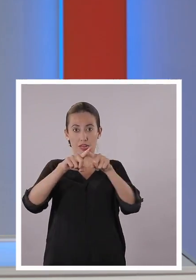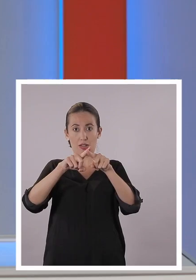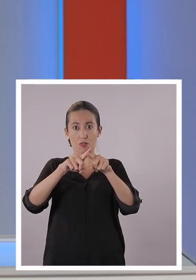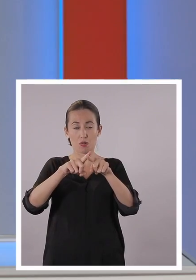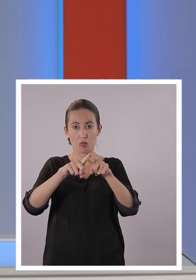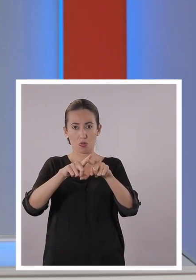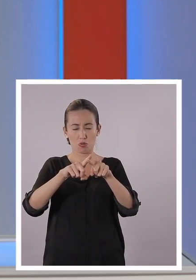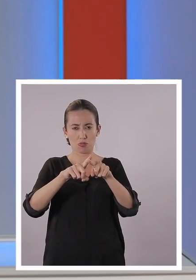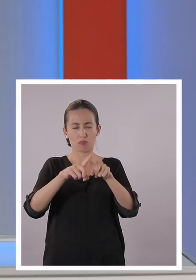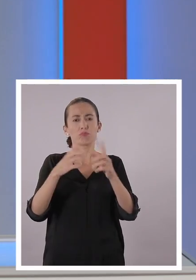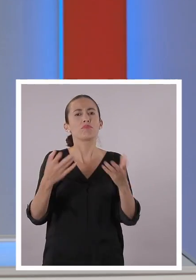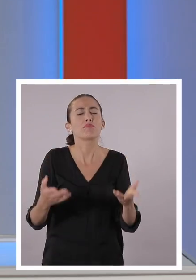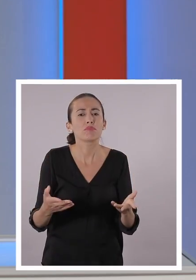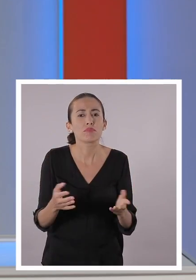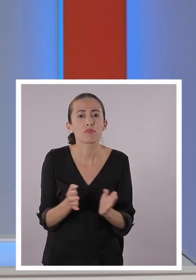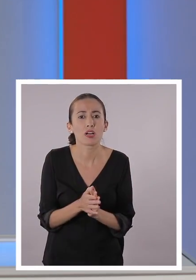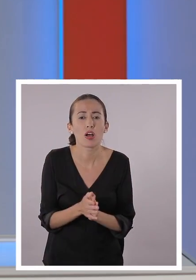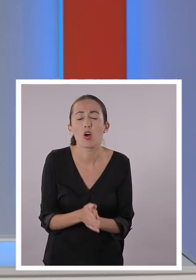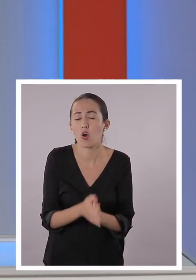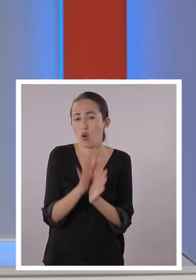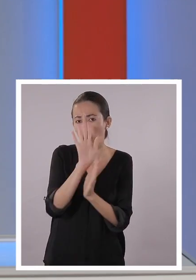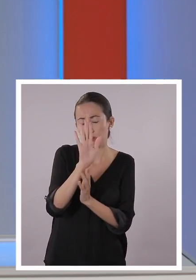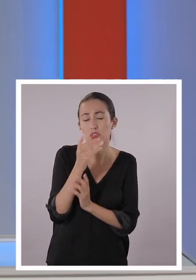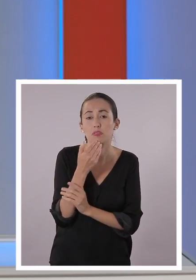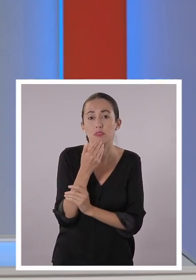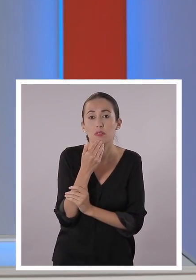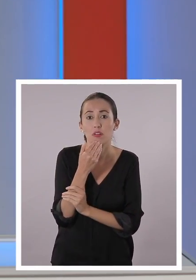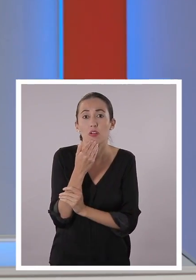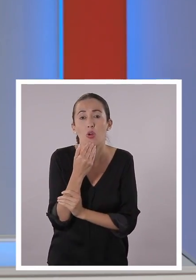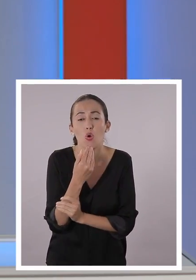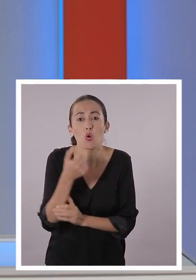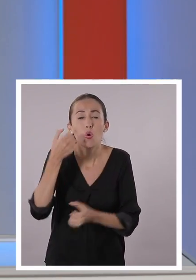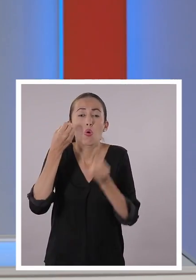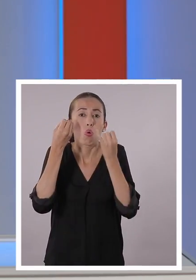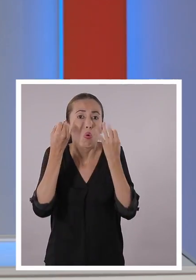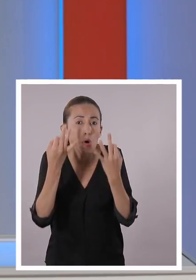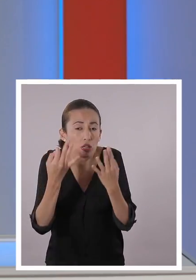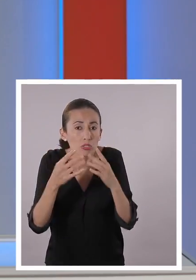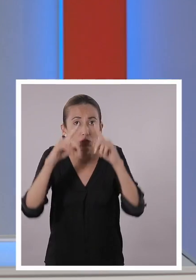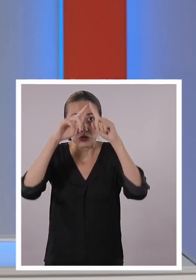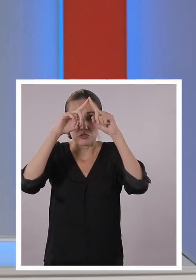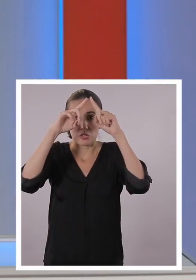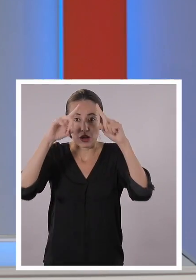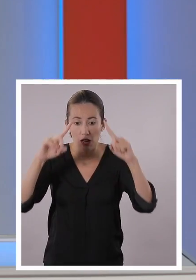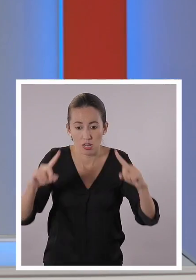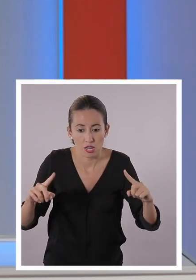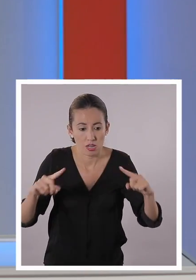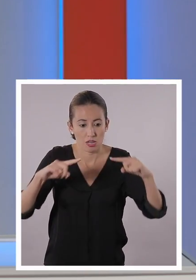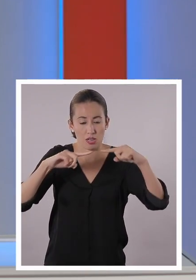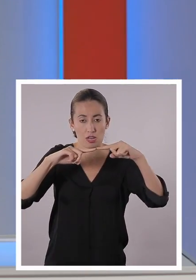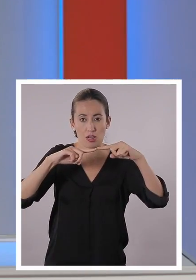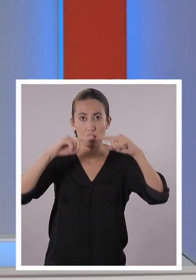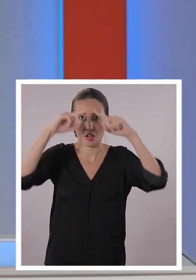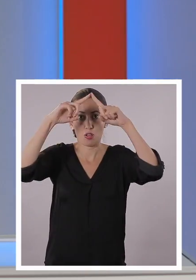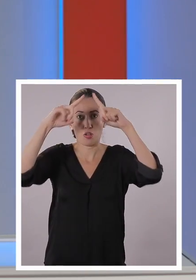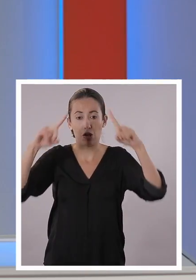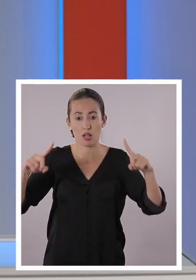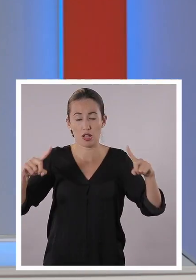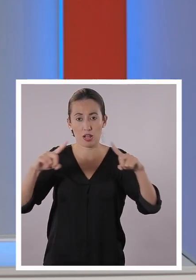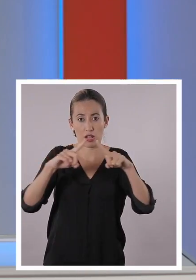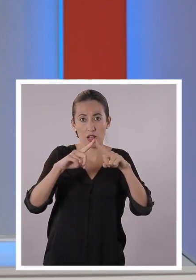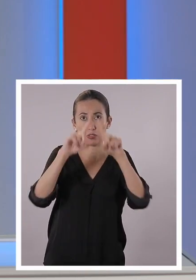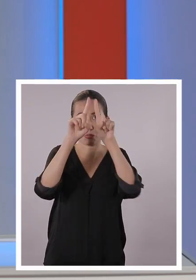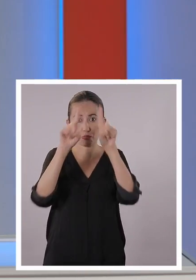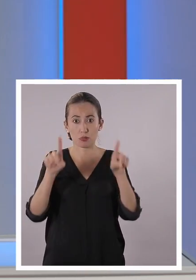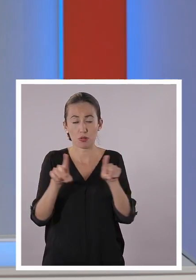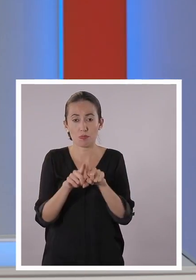¿Ok? Para eso, ¿qué necesito saber? Realmente necesito saber los lados de un triángulo. Hagamos un triángulo